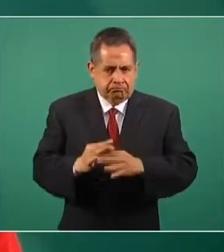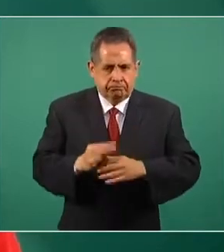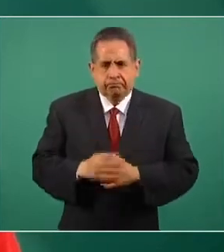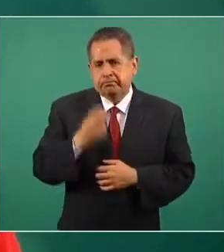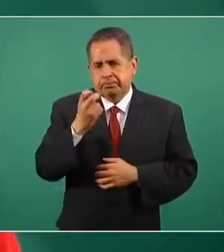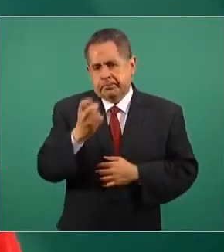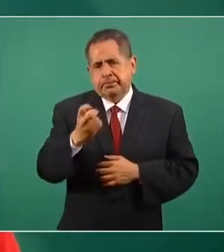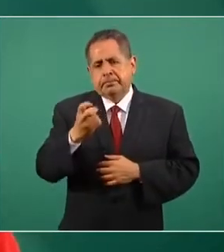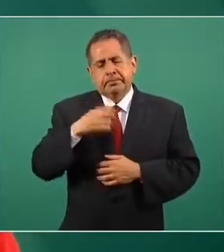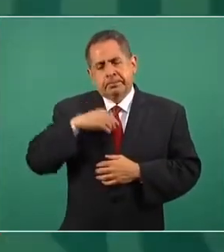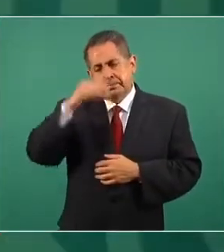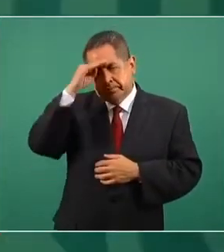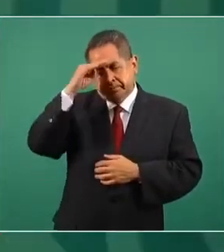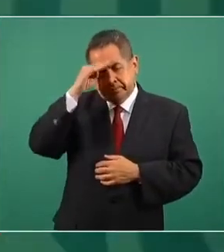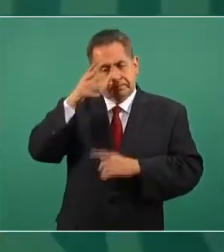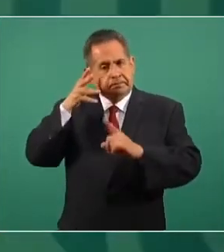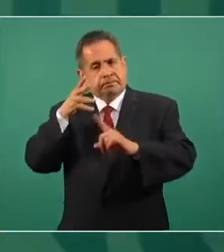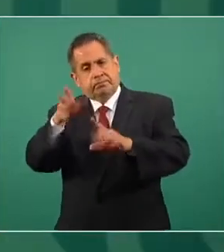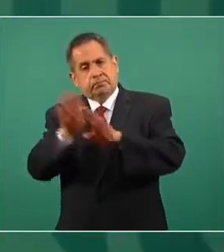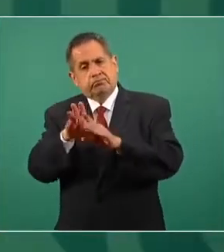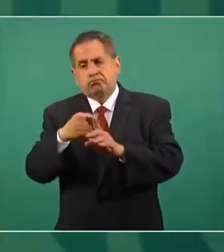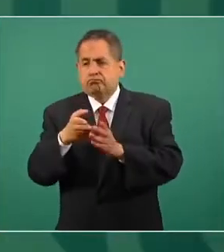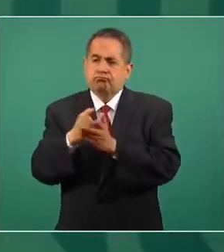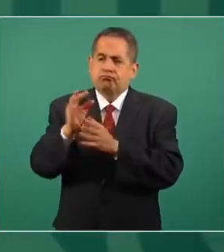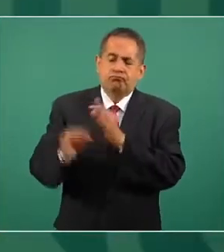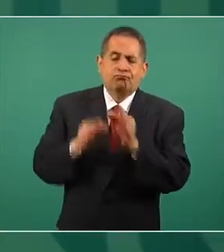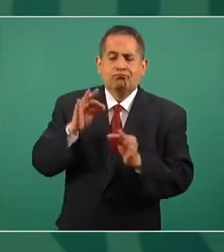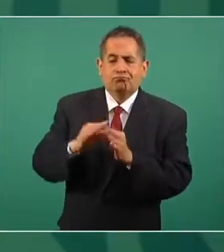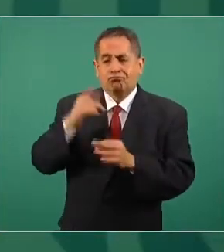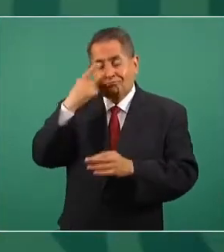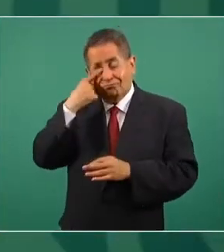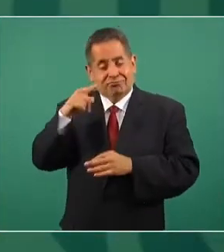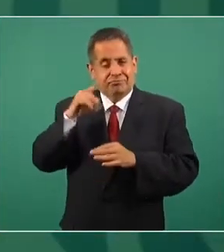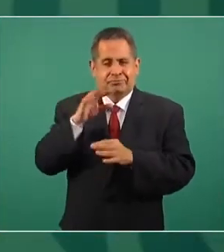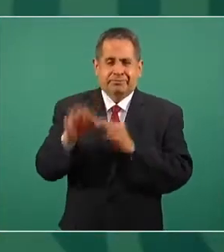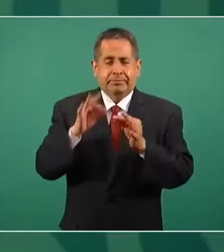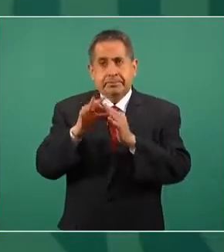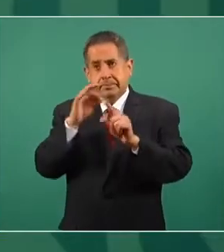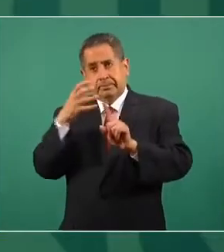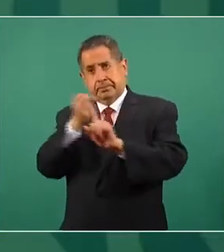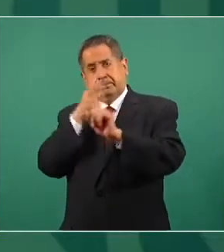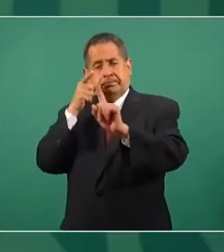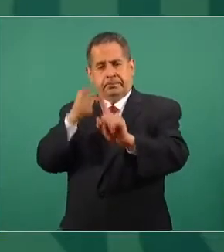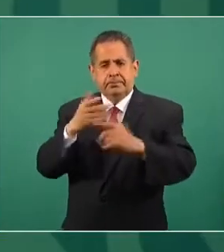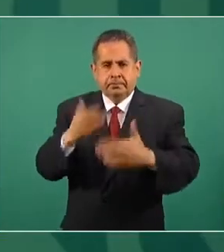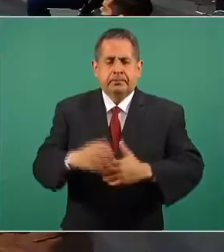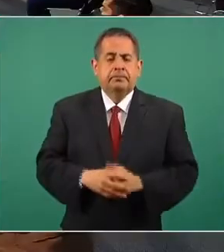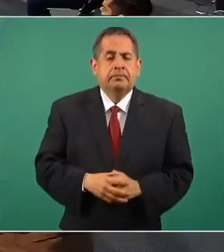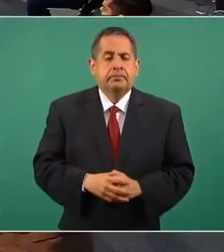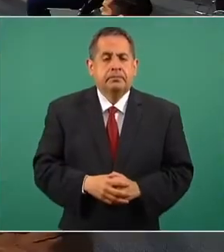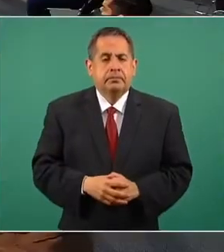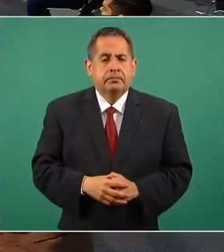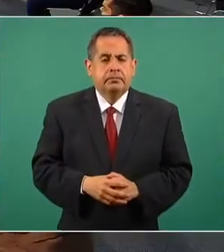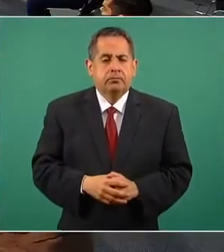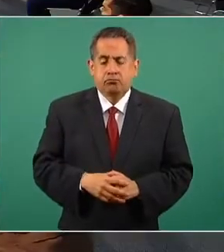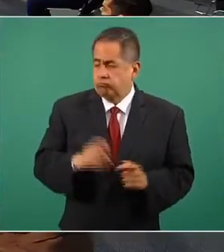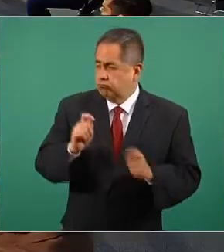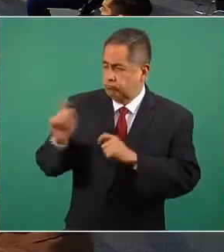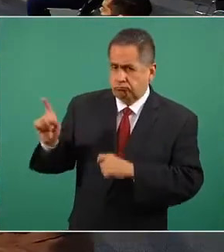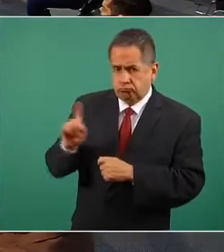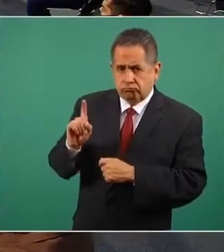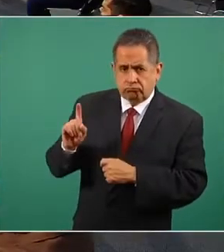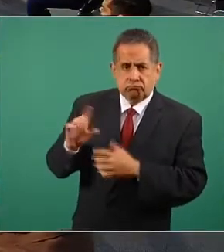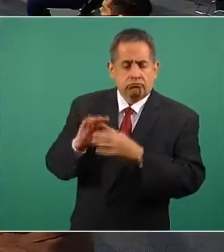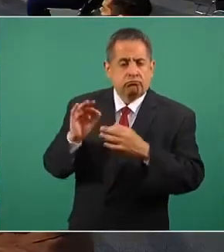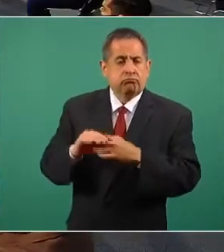fortalecimiento, vamos en esa ruta correcta para lograrlo y para fortalecerlo. ¿Quieres tomar la palabra?